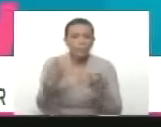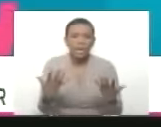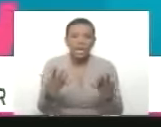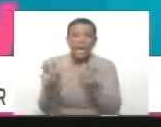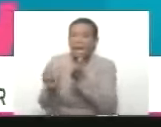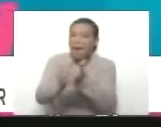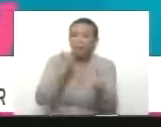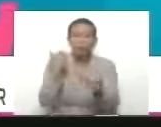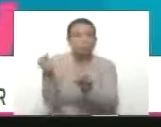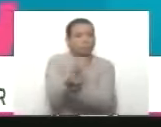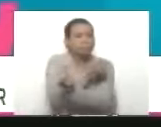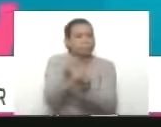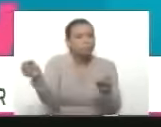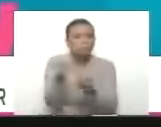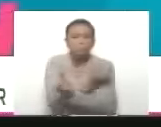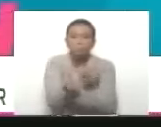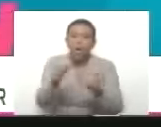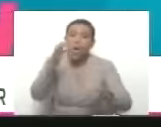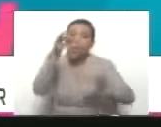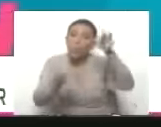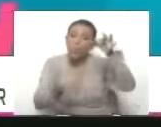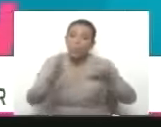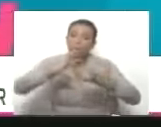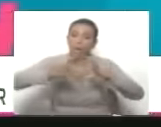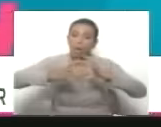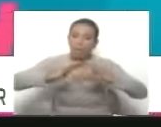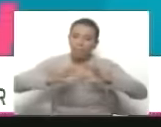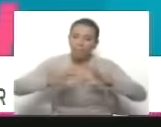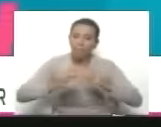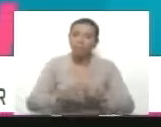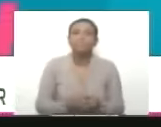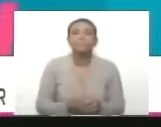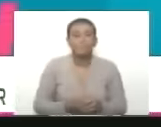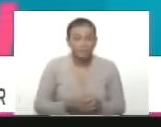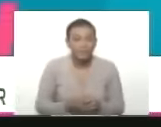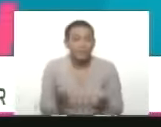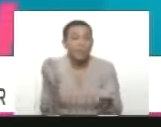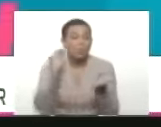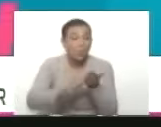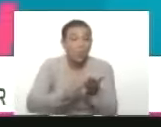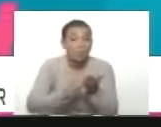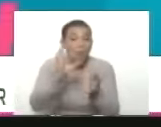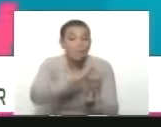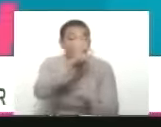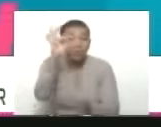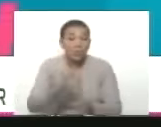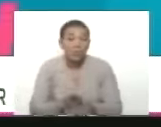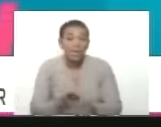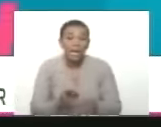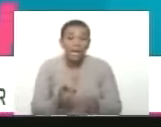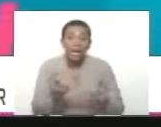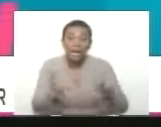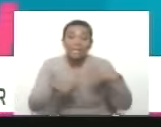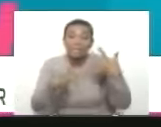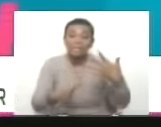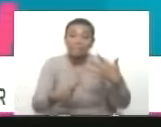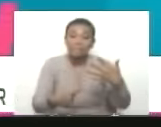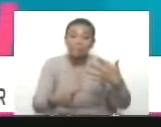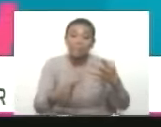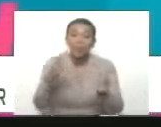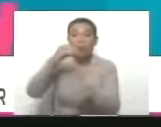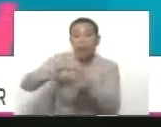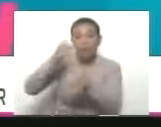erradicación de la violencia contra la mujer y la justicia de género. Falta incorporar a la encuesta el sexto vértice que estoy